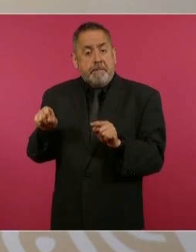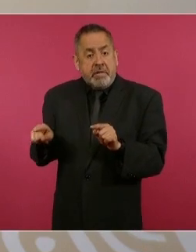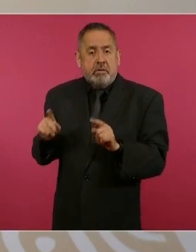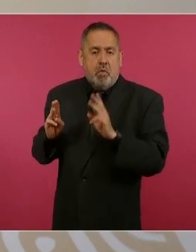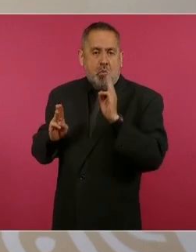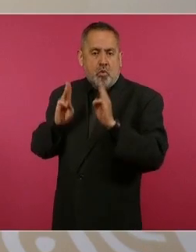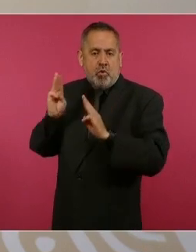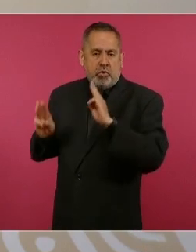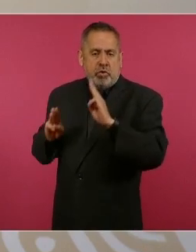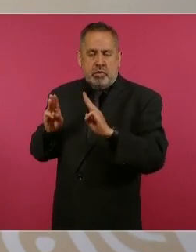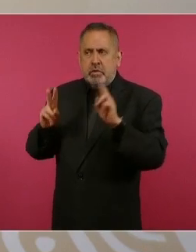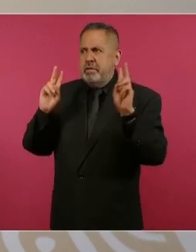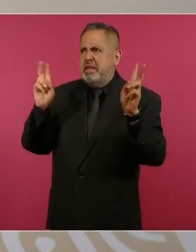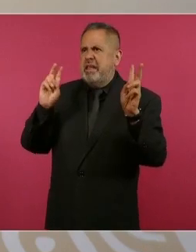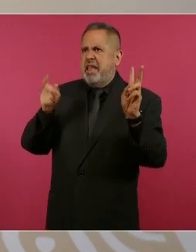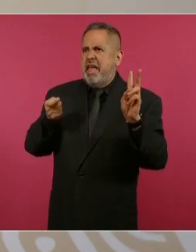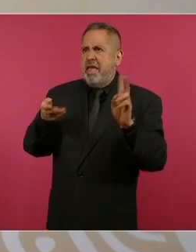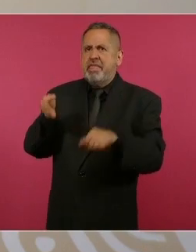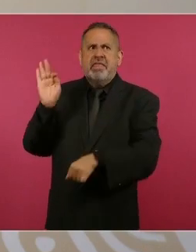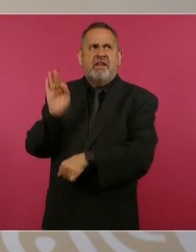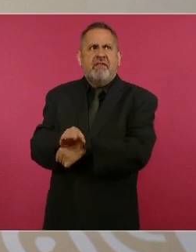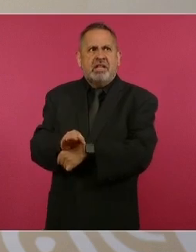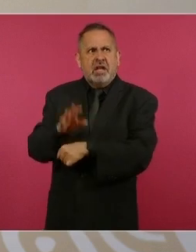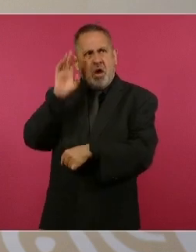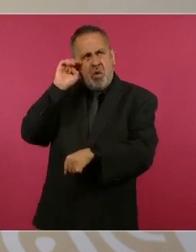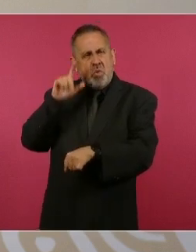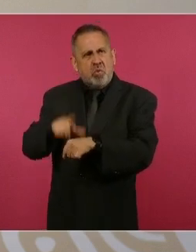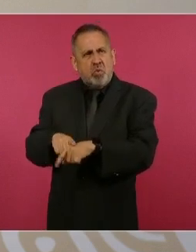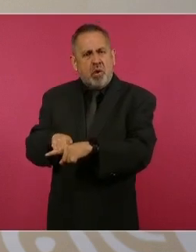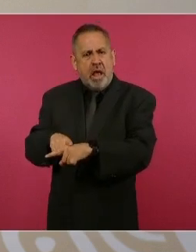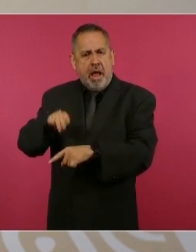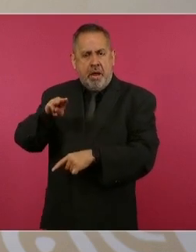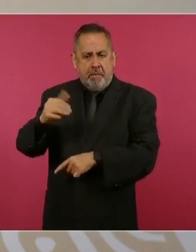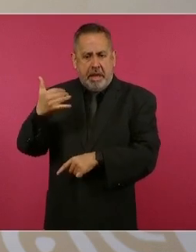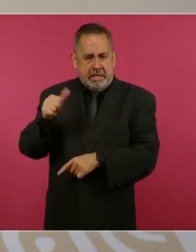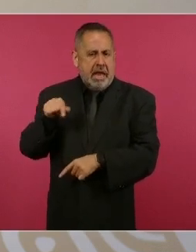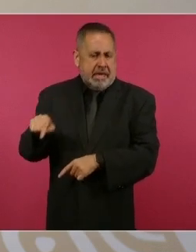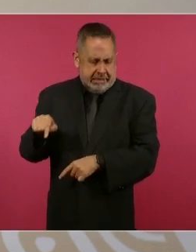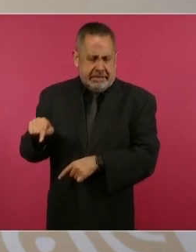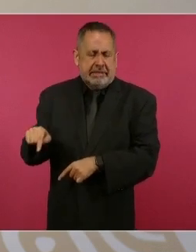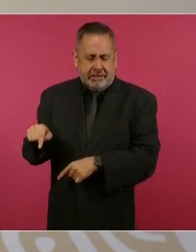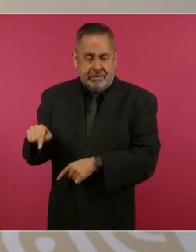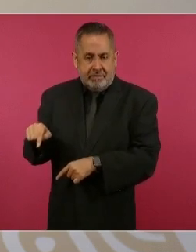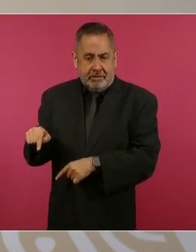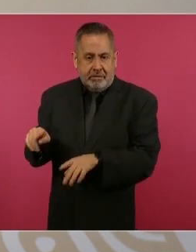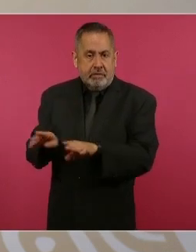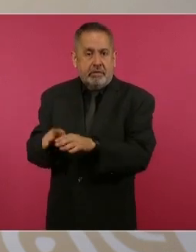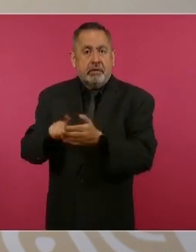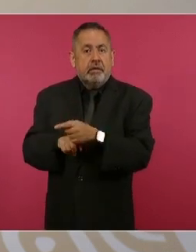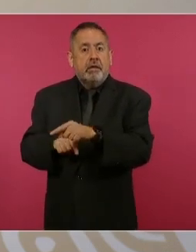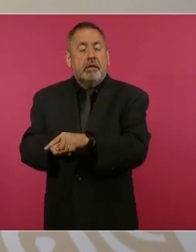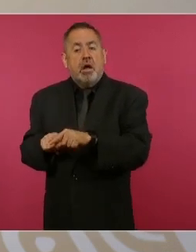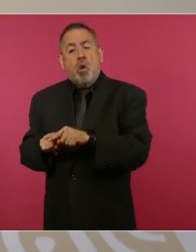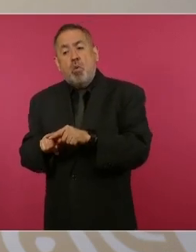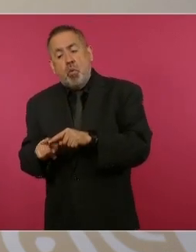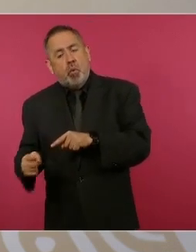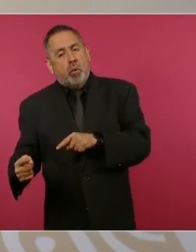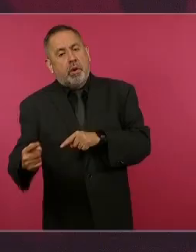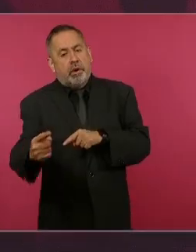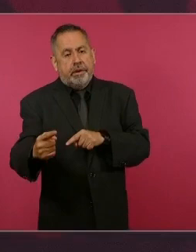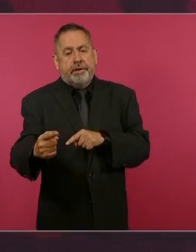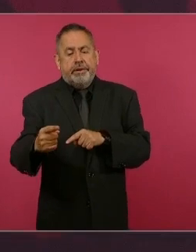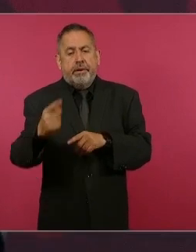de la Defensa de la Cultura Maya, de ahí se van a poder